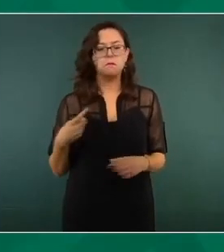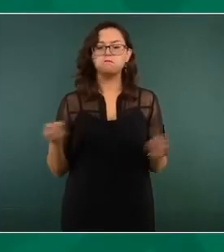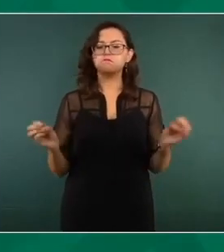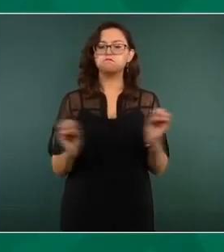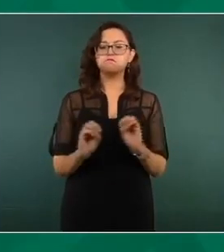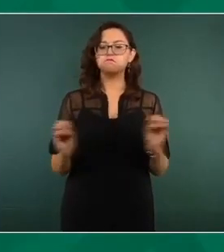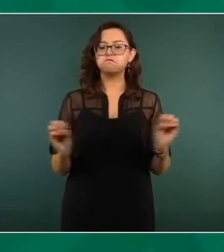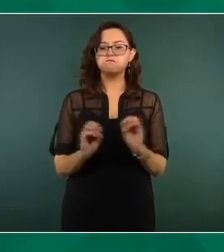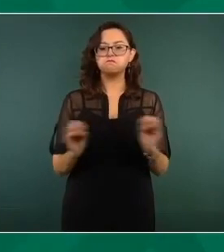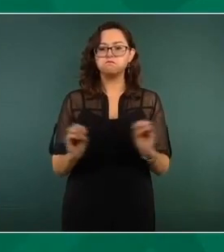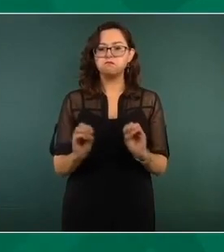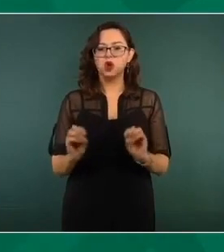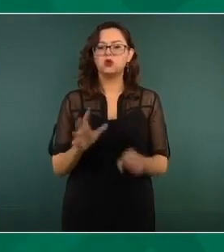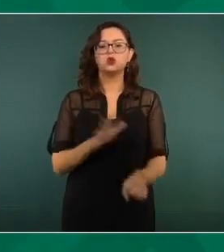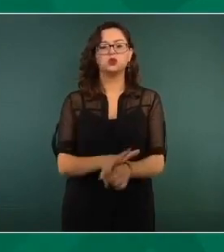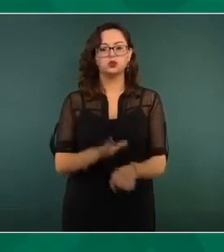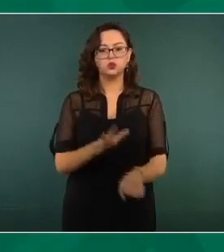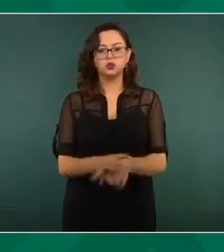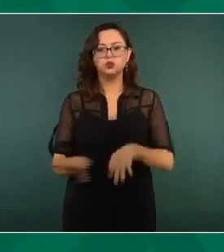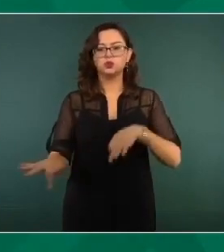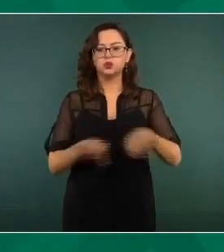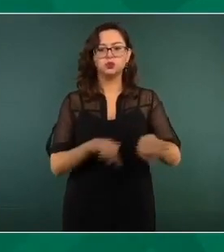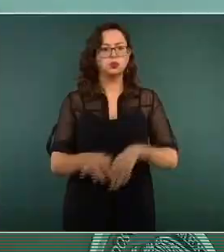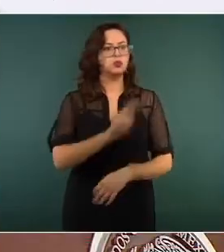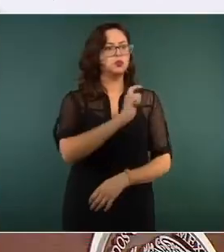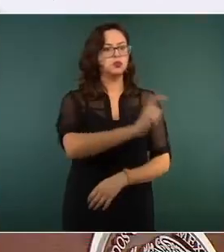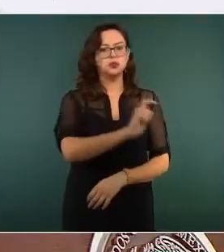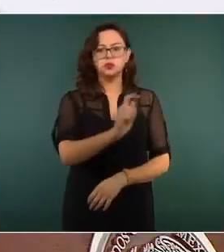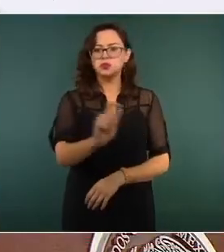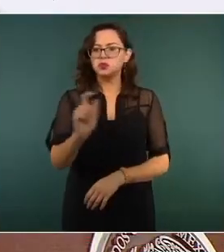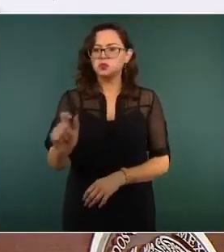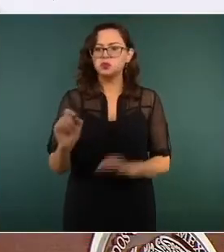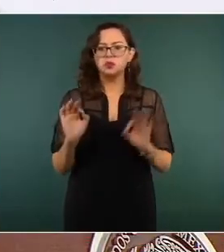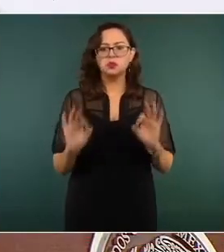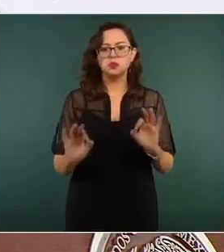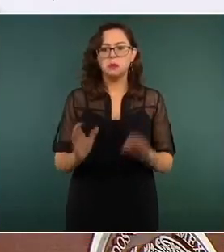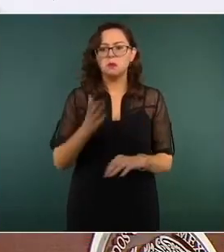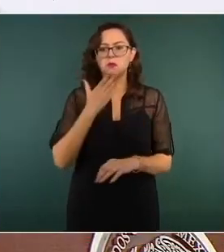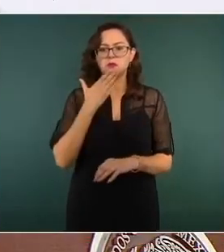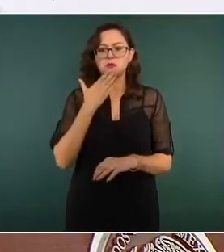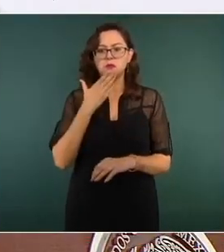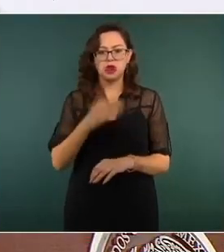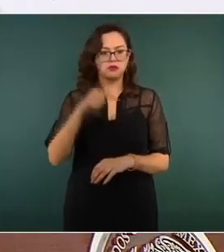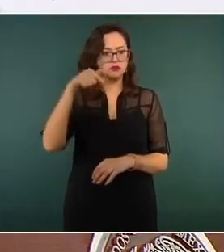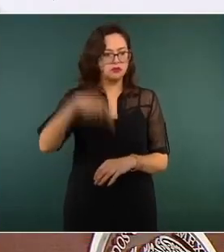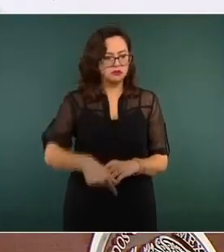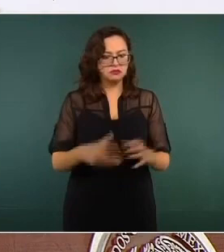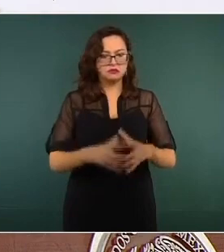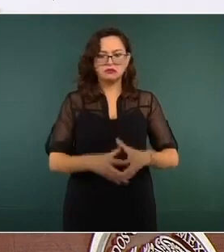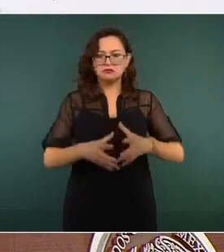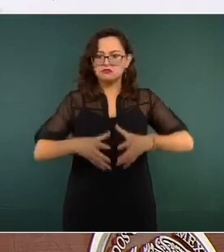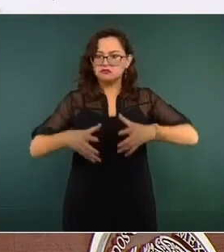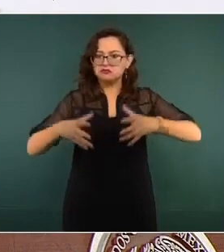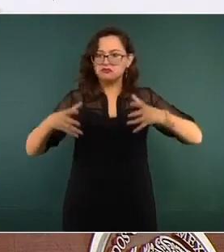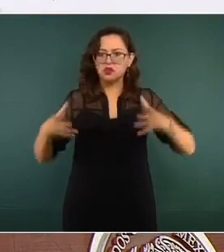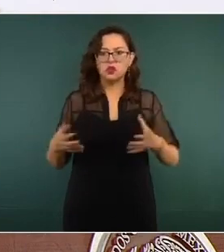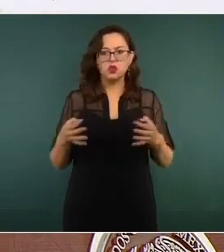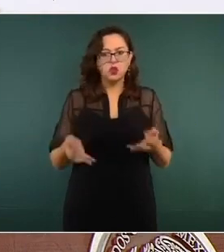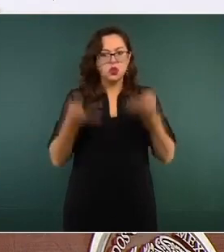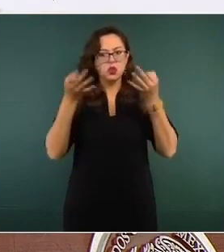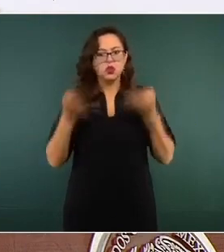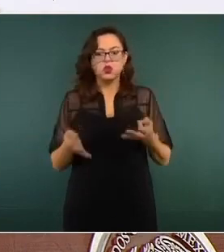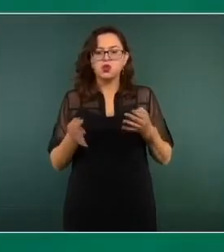Hay empleo, buenos salarios. Somos ejemplo de crecimiento, calidad, de grandeza.